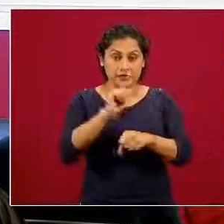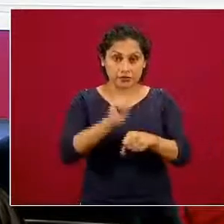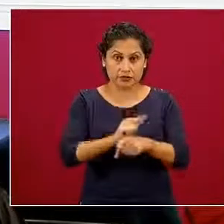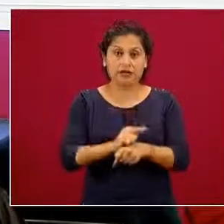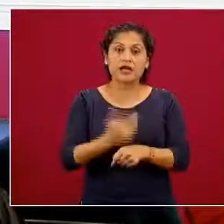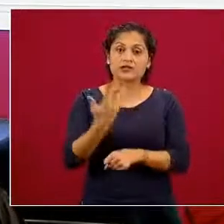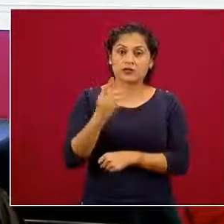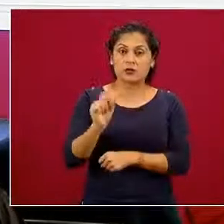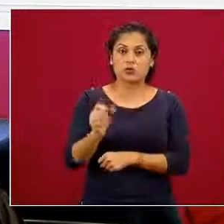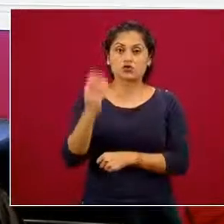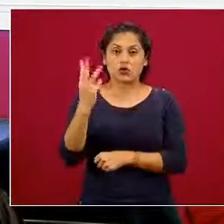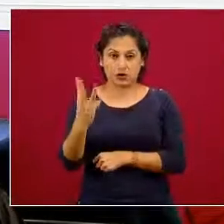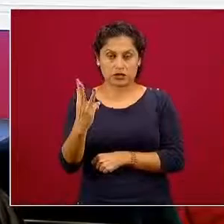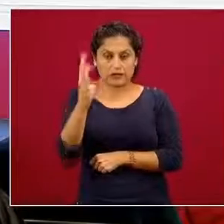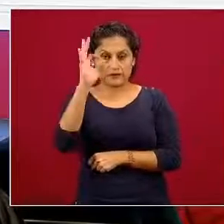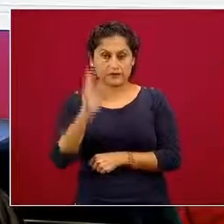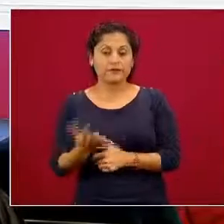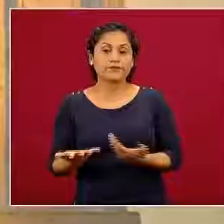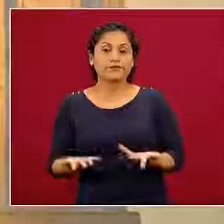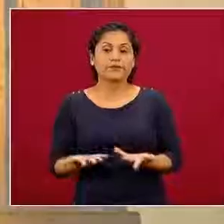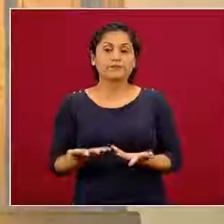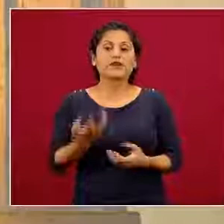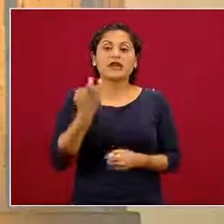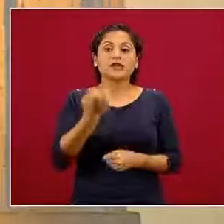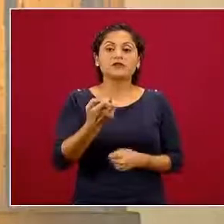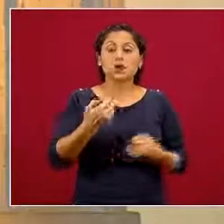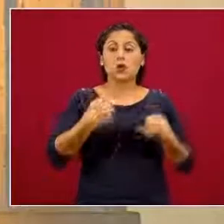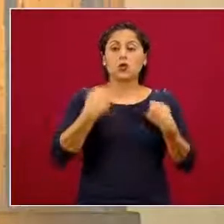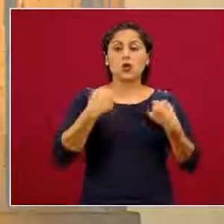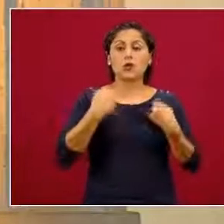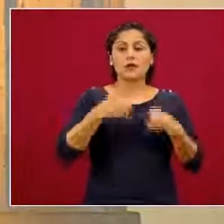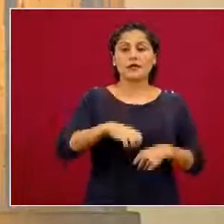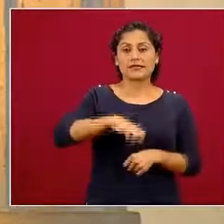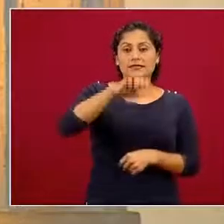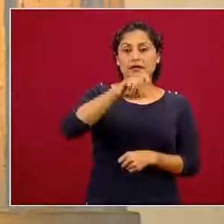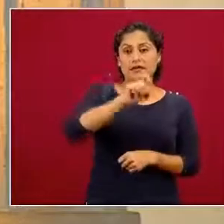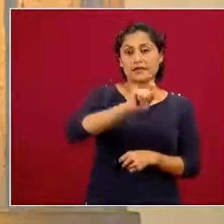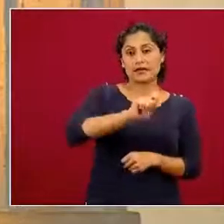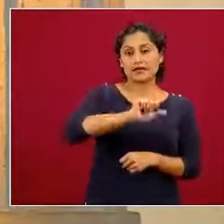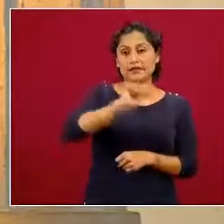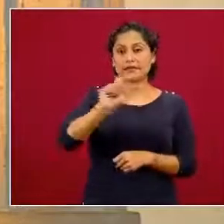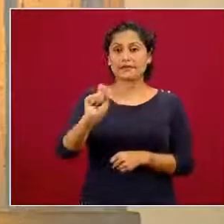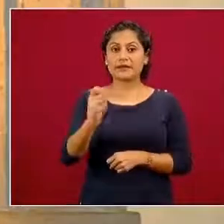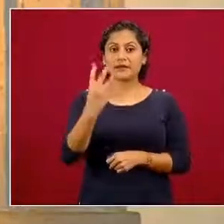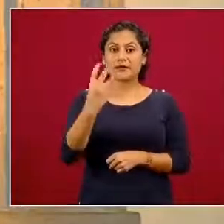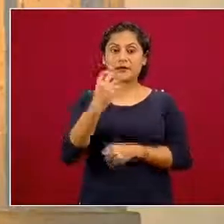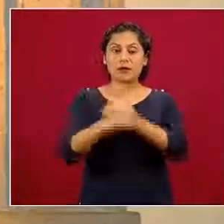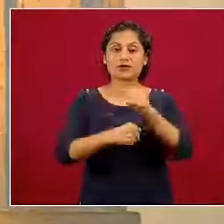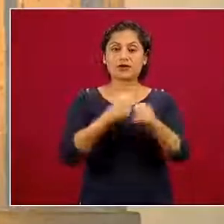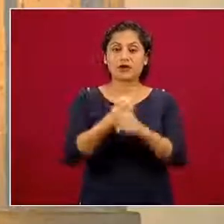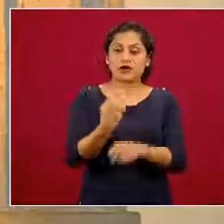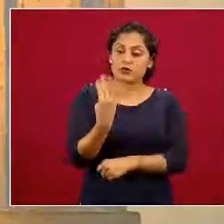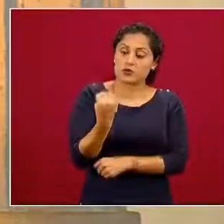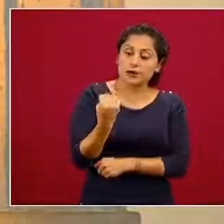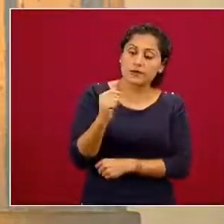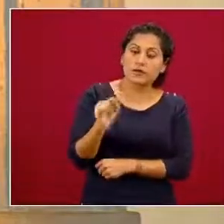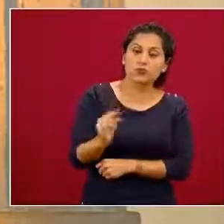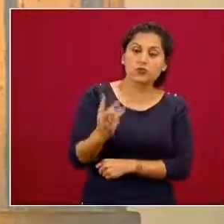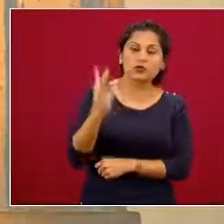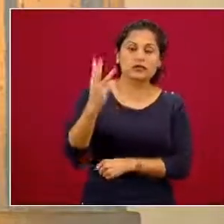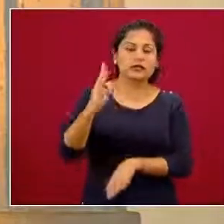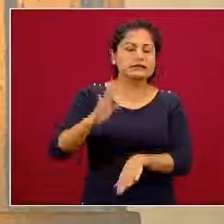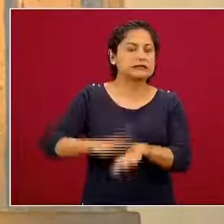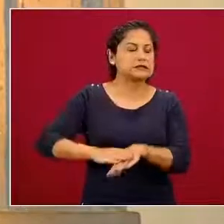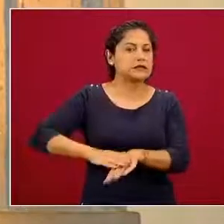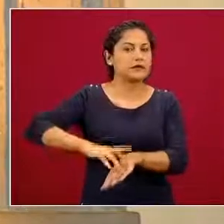De esta tasa es los jóvenes de entre 20 y 24 años tienen una tasa de 9.3, es decir, se incrementa.